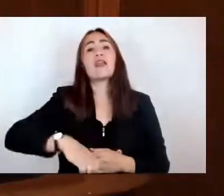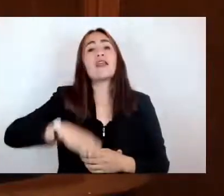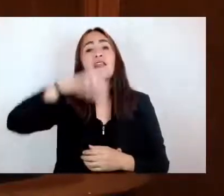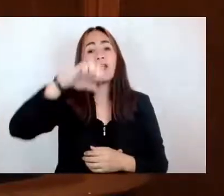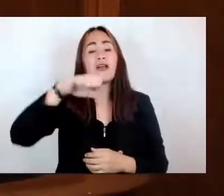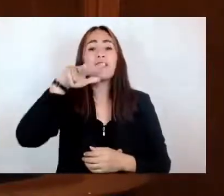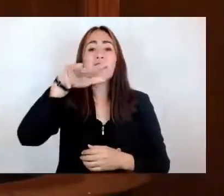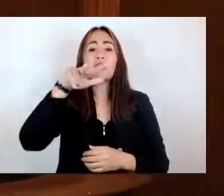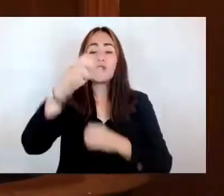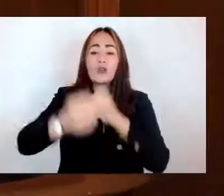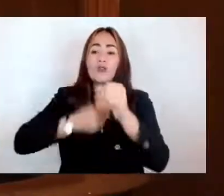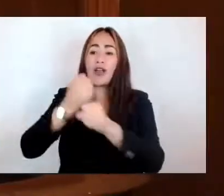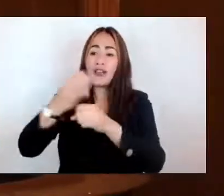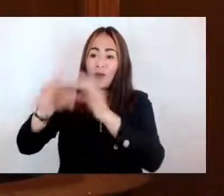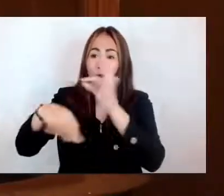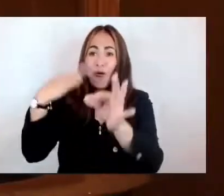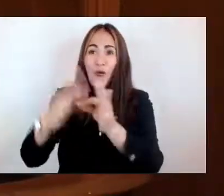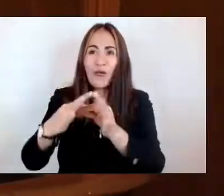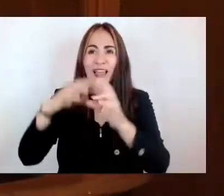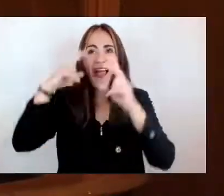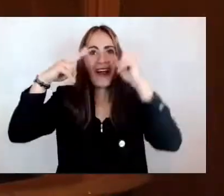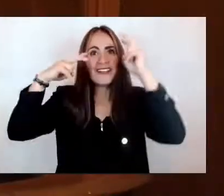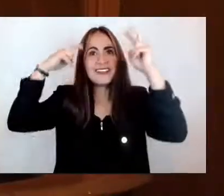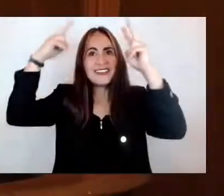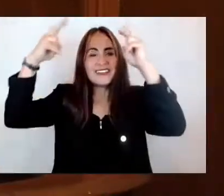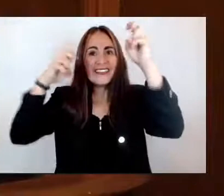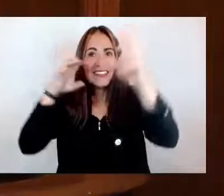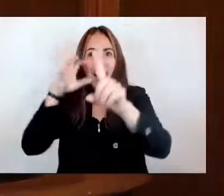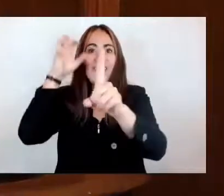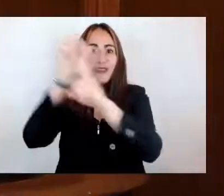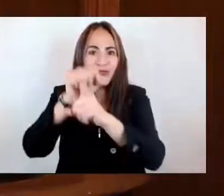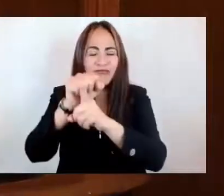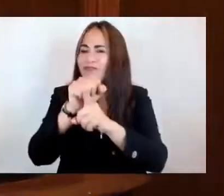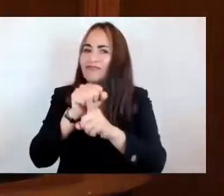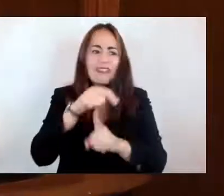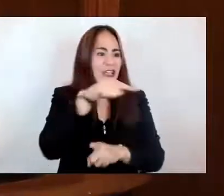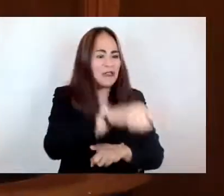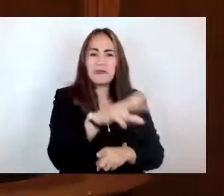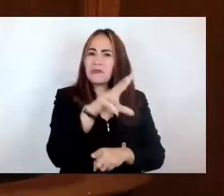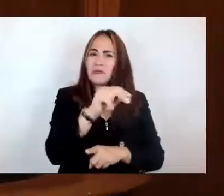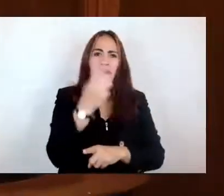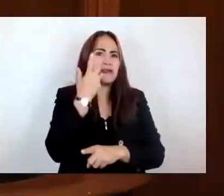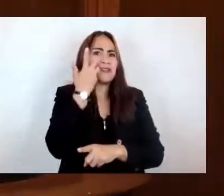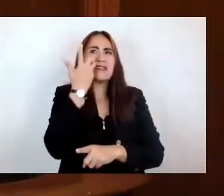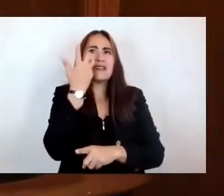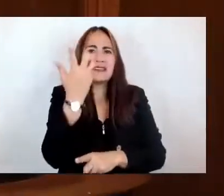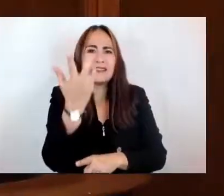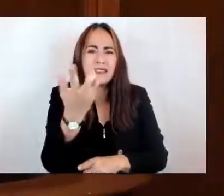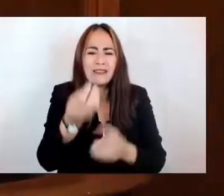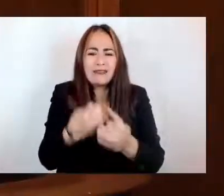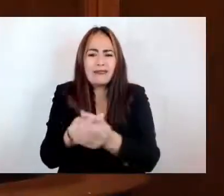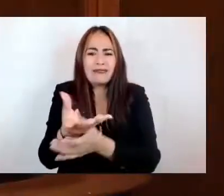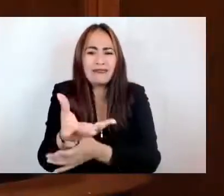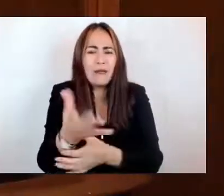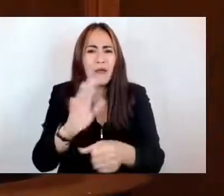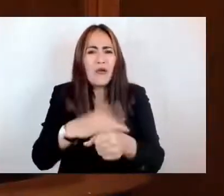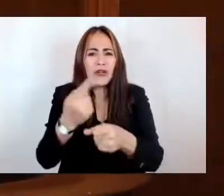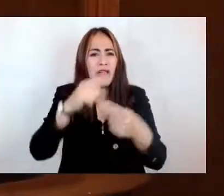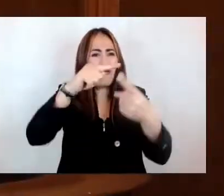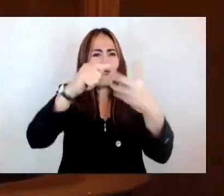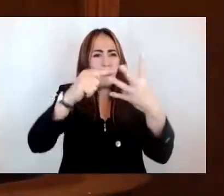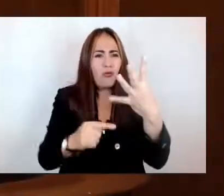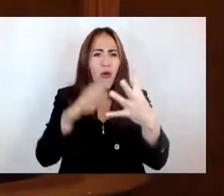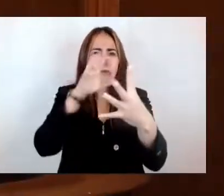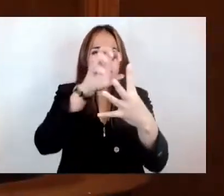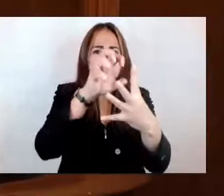un sueño fascinante para quienes regresan del sistema de protección, pues las opciones son escasas, vivir